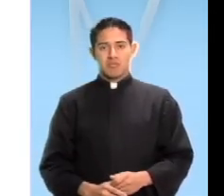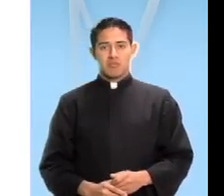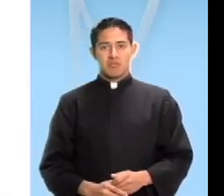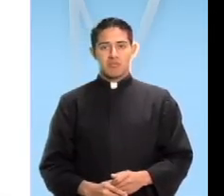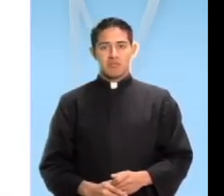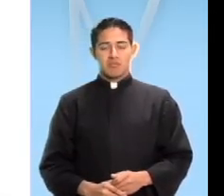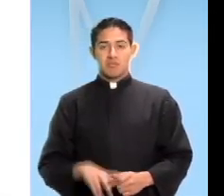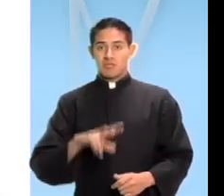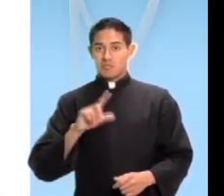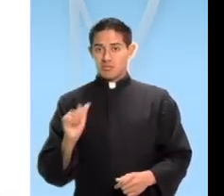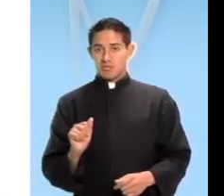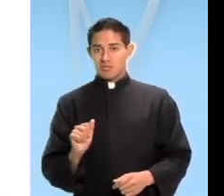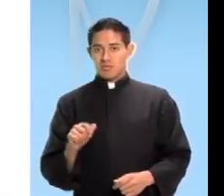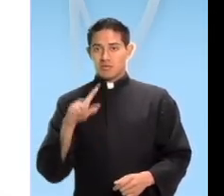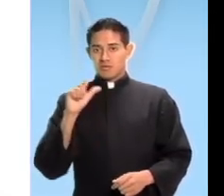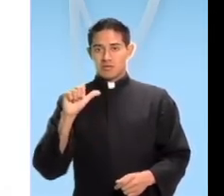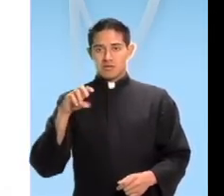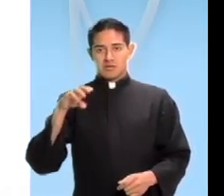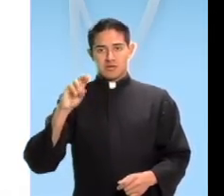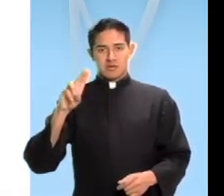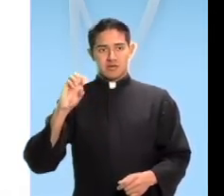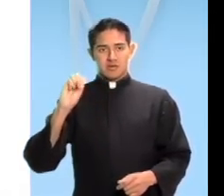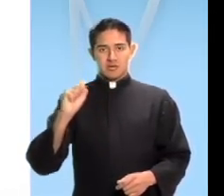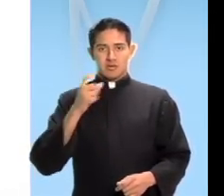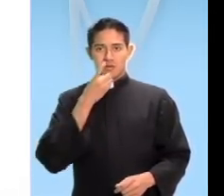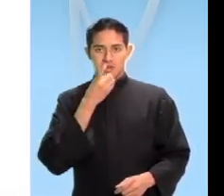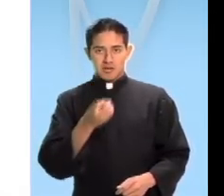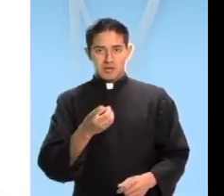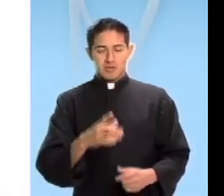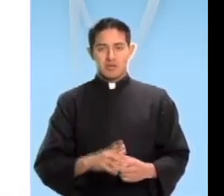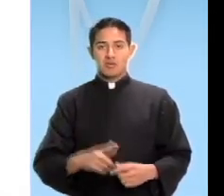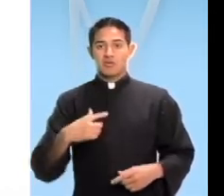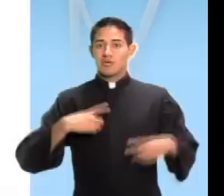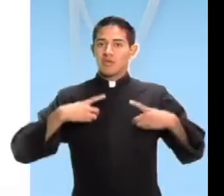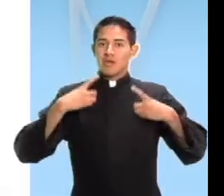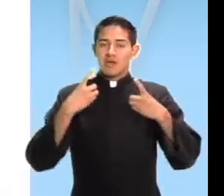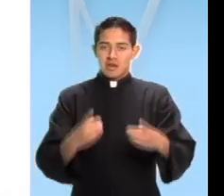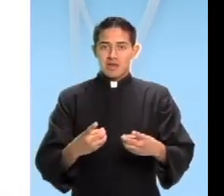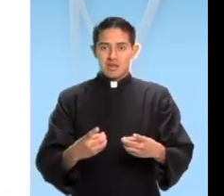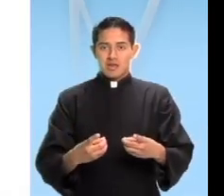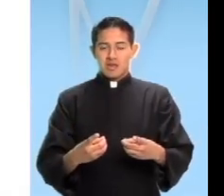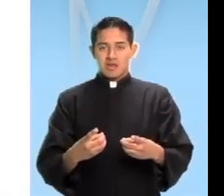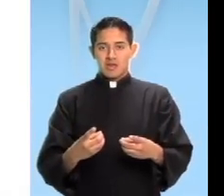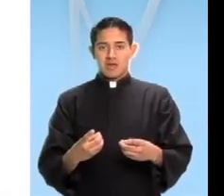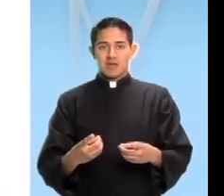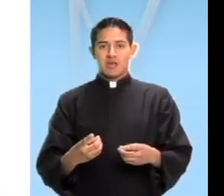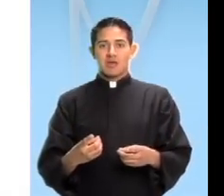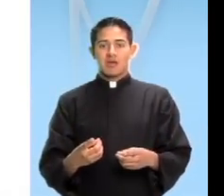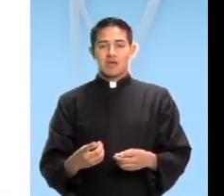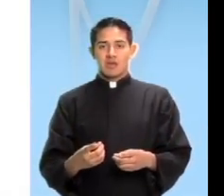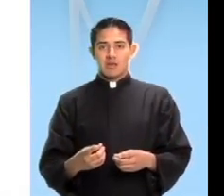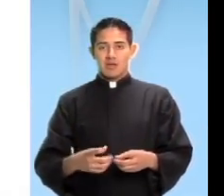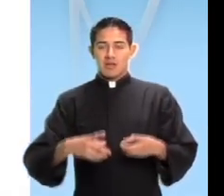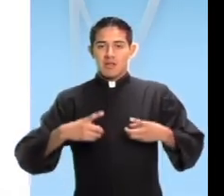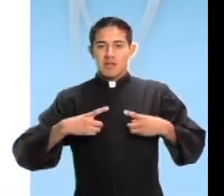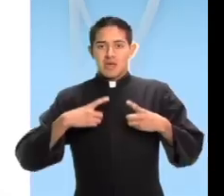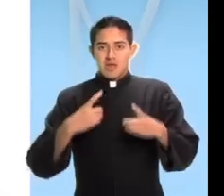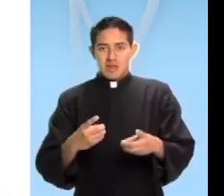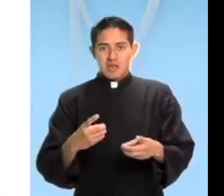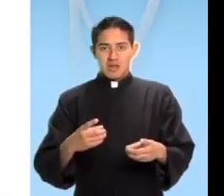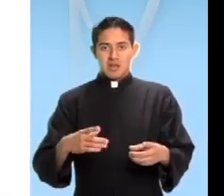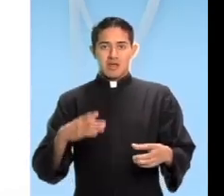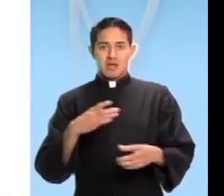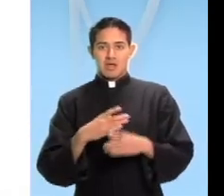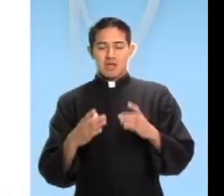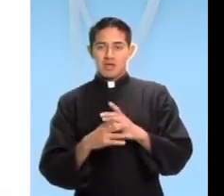dijo al Señor, Señor, voy a dar la mitad de mis bienes a los pobres y si en algo defraudé a alguien,